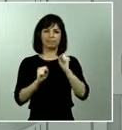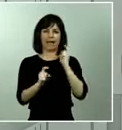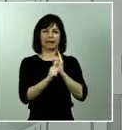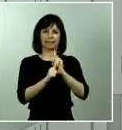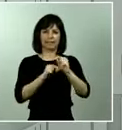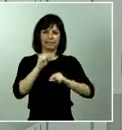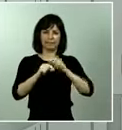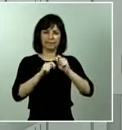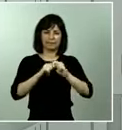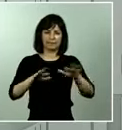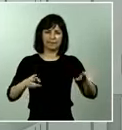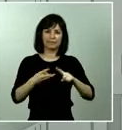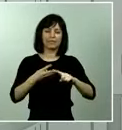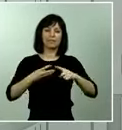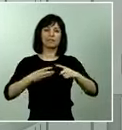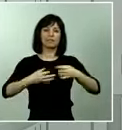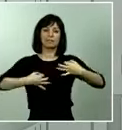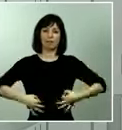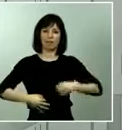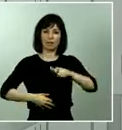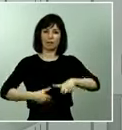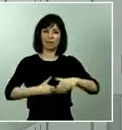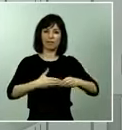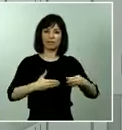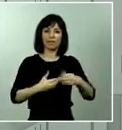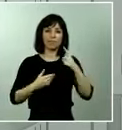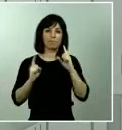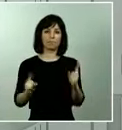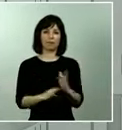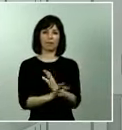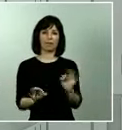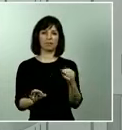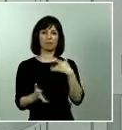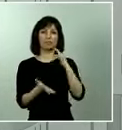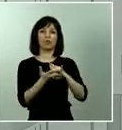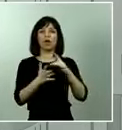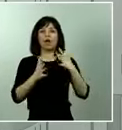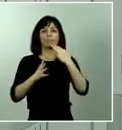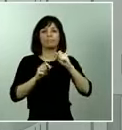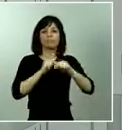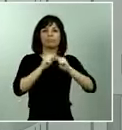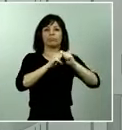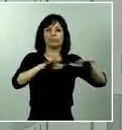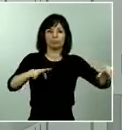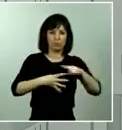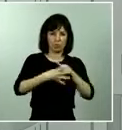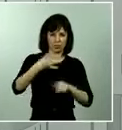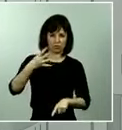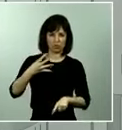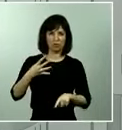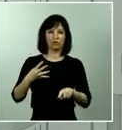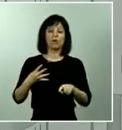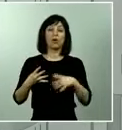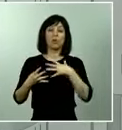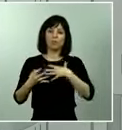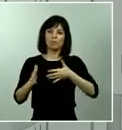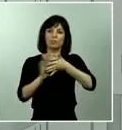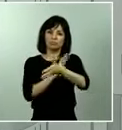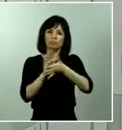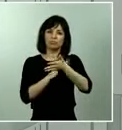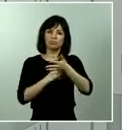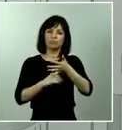y el de la preparación ante las pandemias. Tendremos ocasión de expresar y analizar algunos casos de éxito y algunas